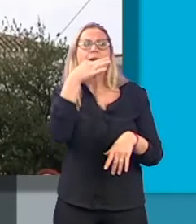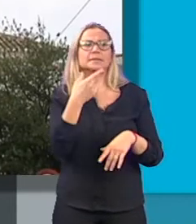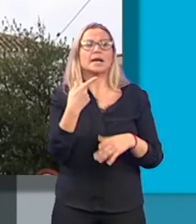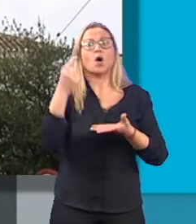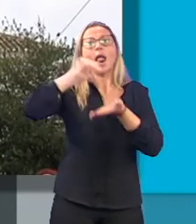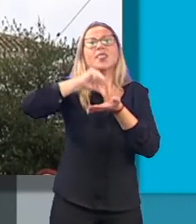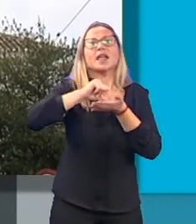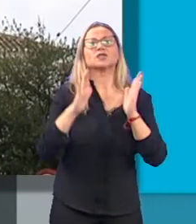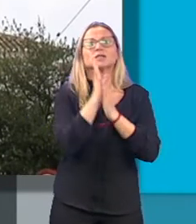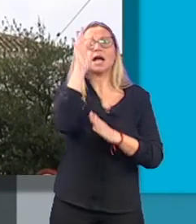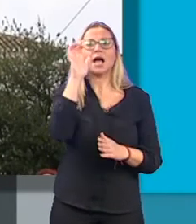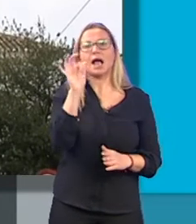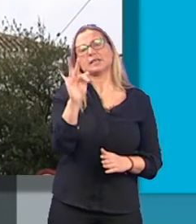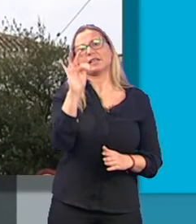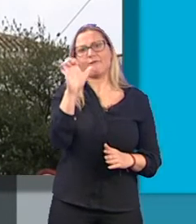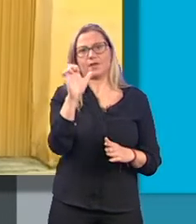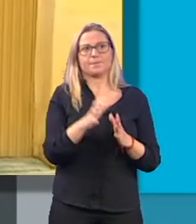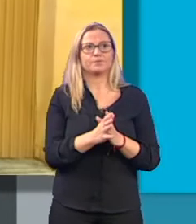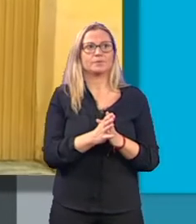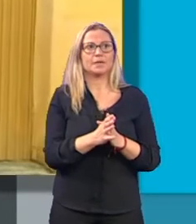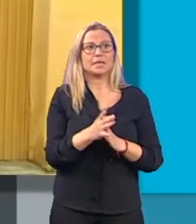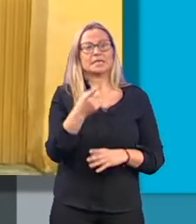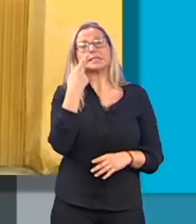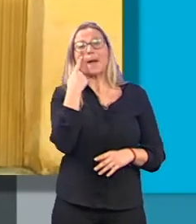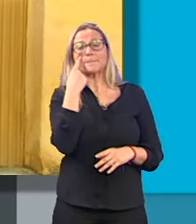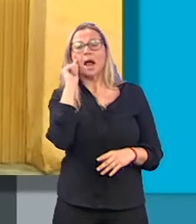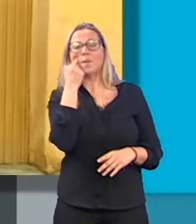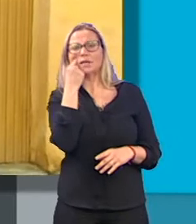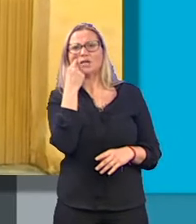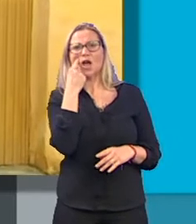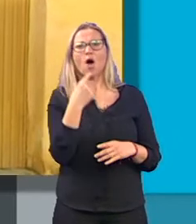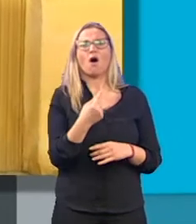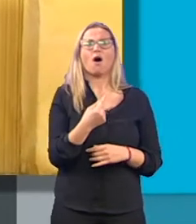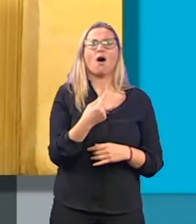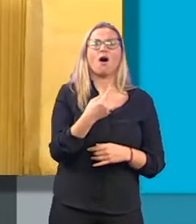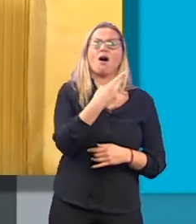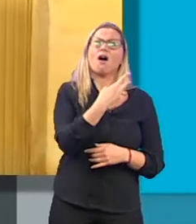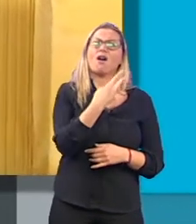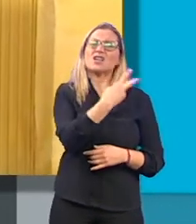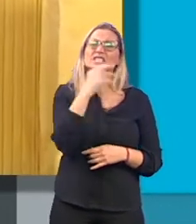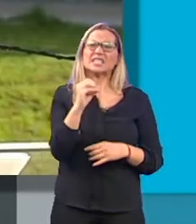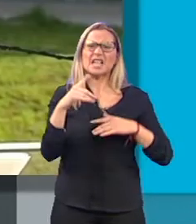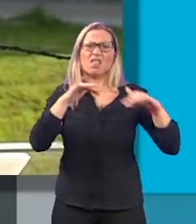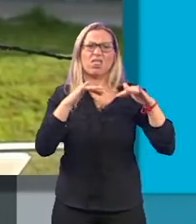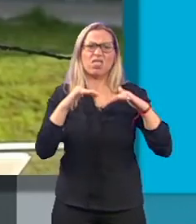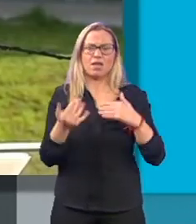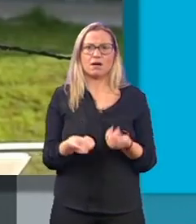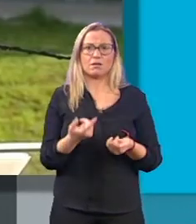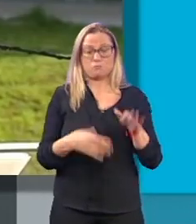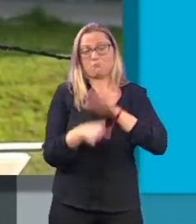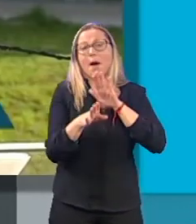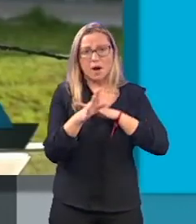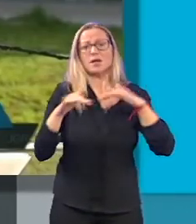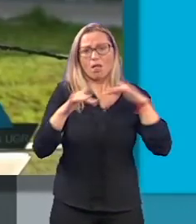en Santa Fe y con 3 grados de magnitud. Se han detectado más de 300 seísmos desde el pasado sábado. Va a seguir habiendo actividad,